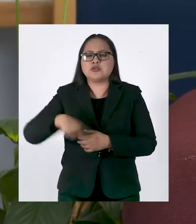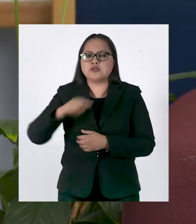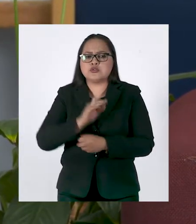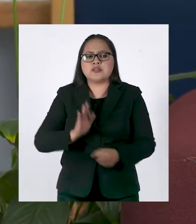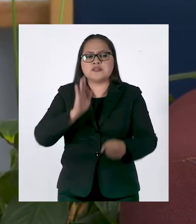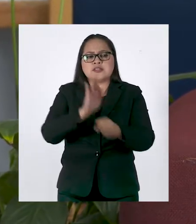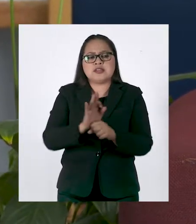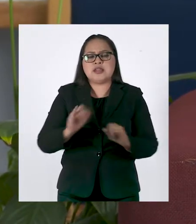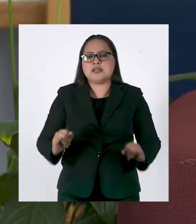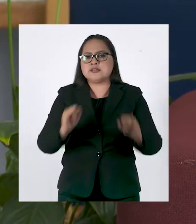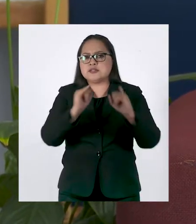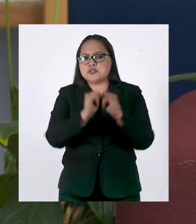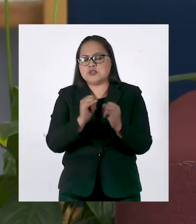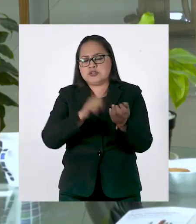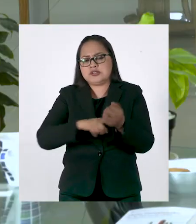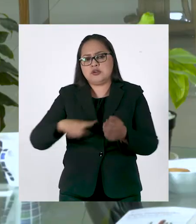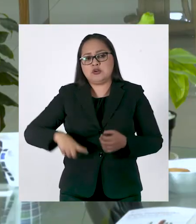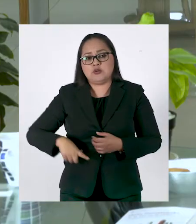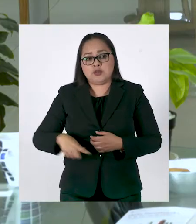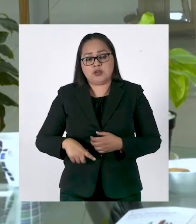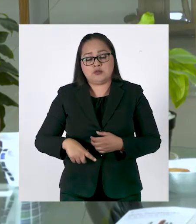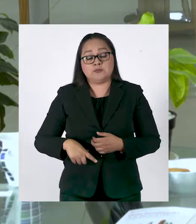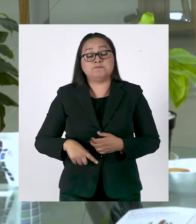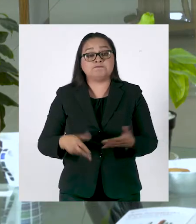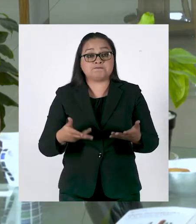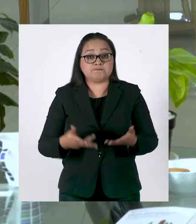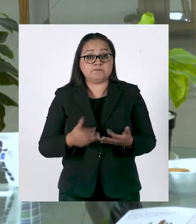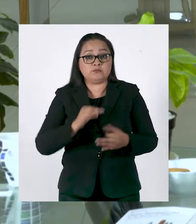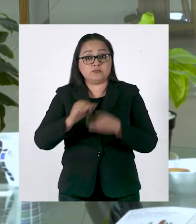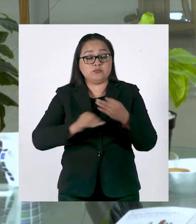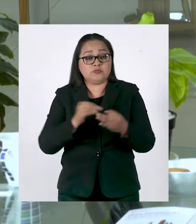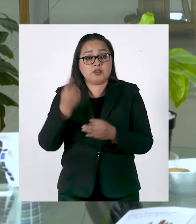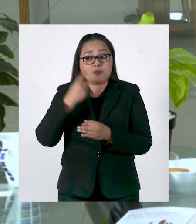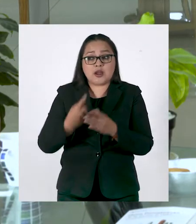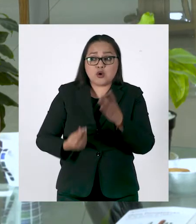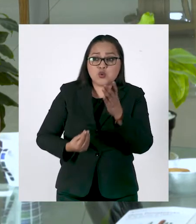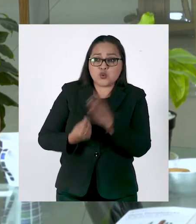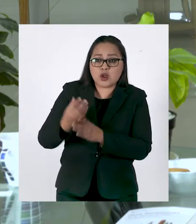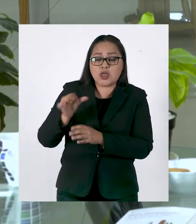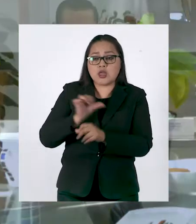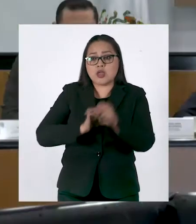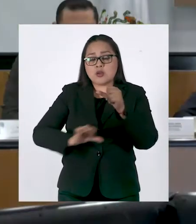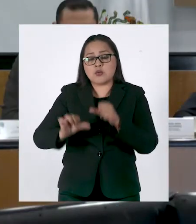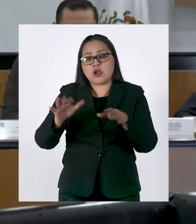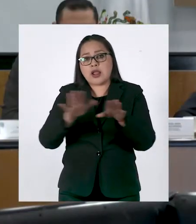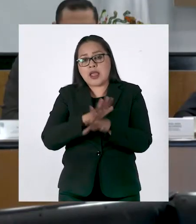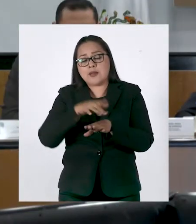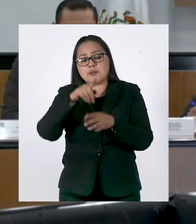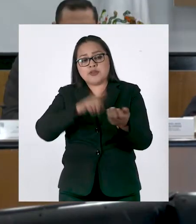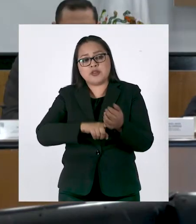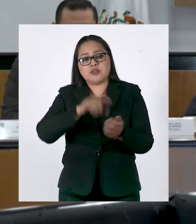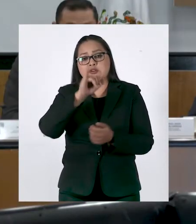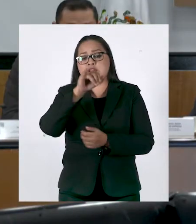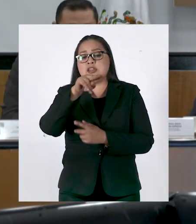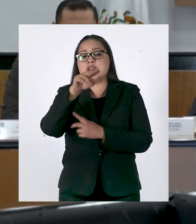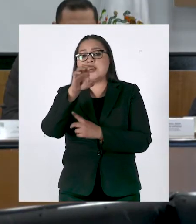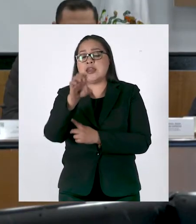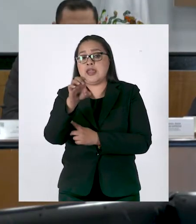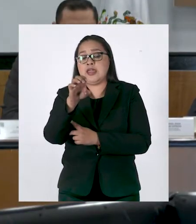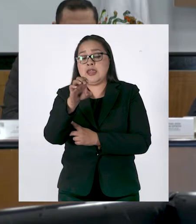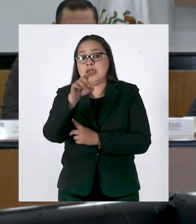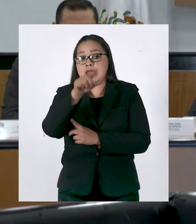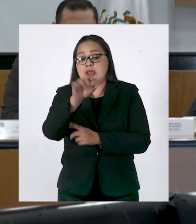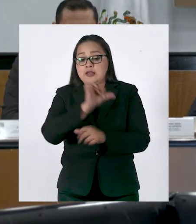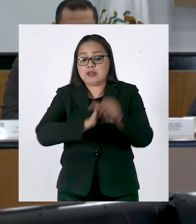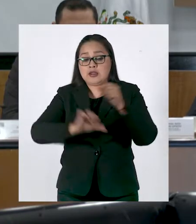nuestras instituciones. Todo lo que tiene que ver con un proceso de renovación de cuatro consejeros y que es facultad de la